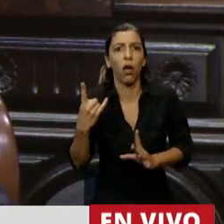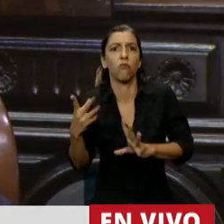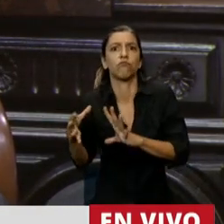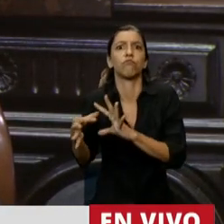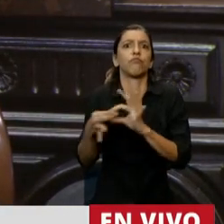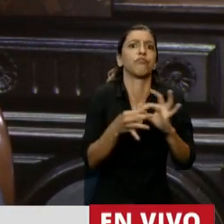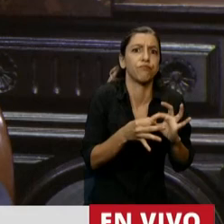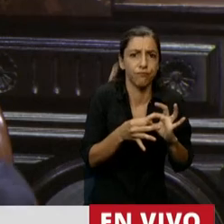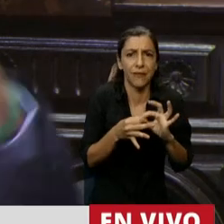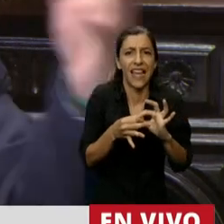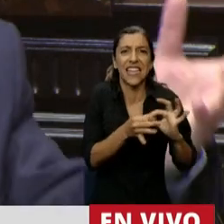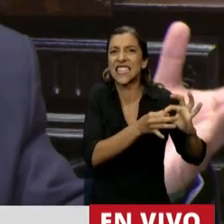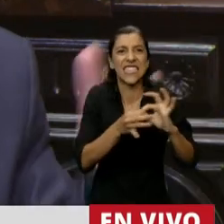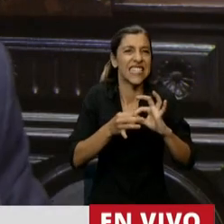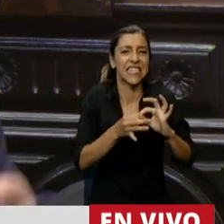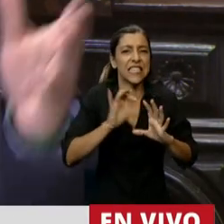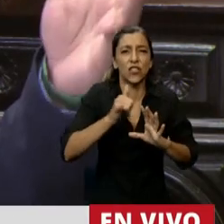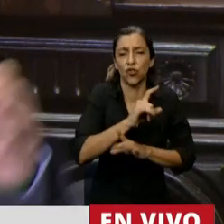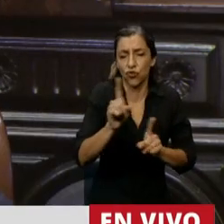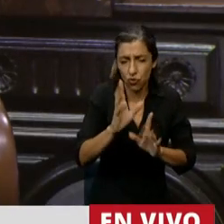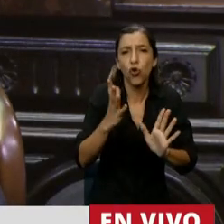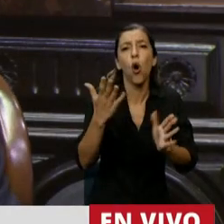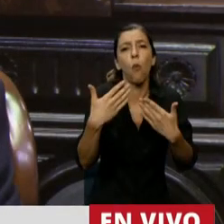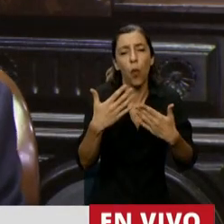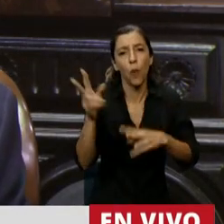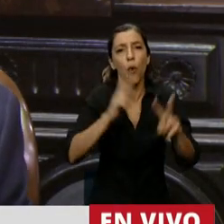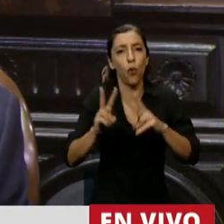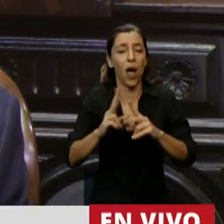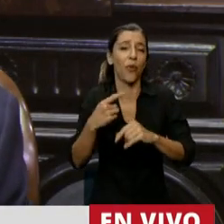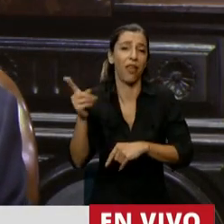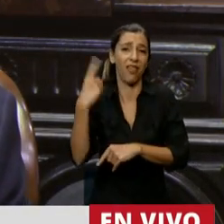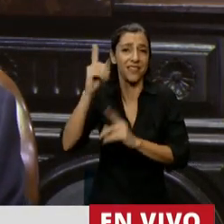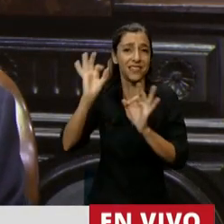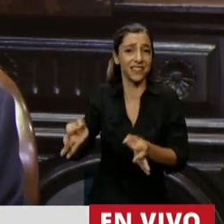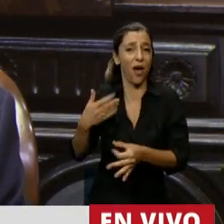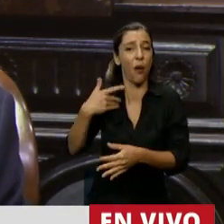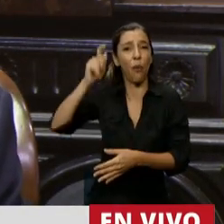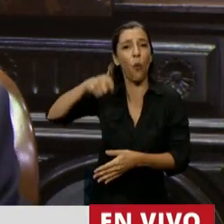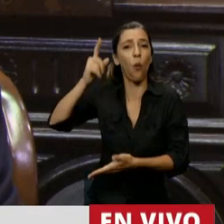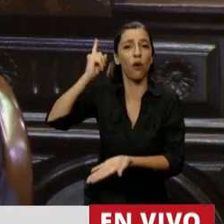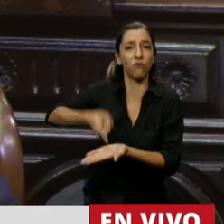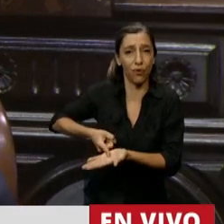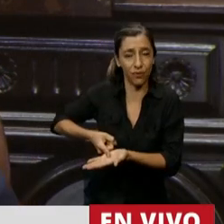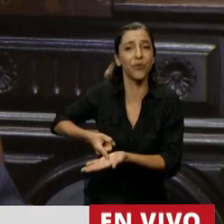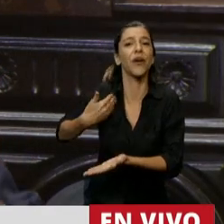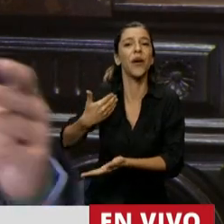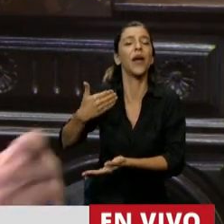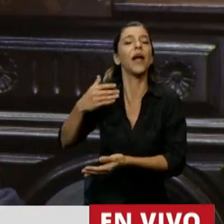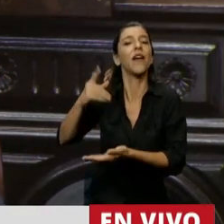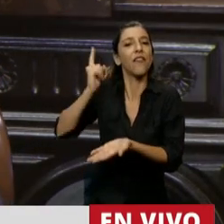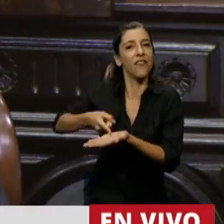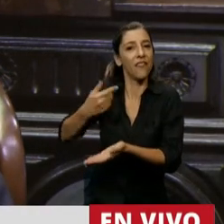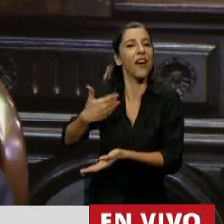los índices de inflación, lo que puede ser validado en el fallo Badaro del 8 de agosto del año